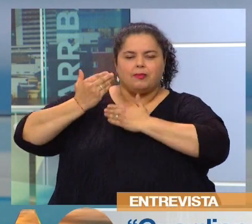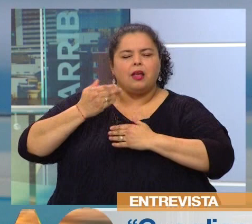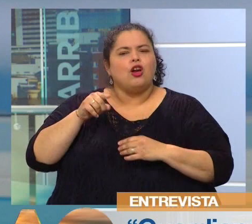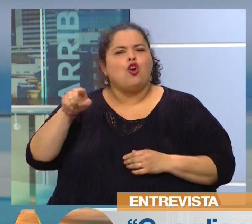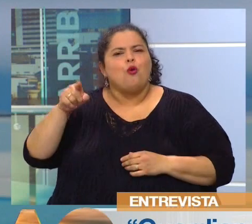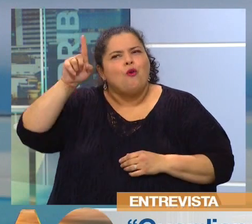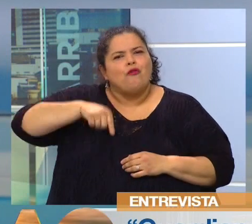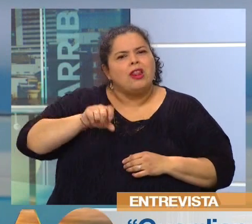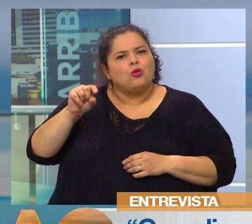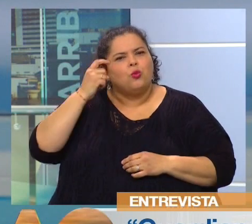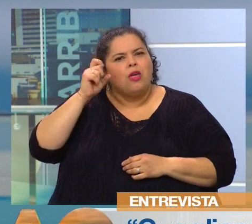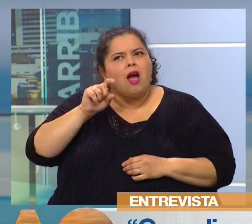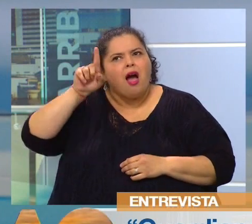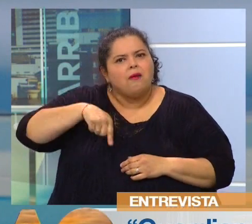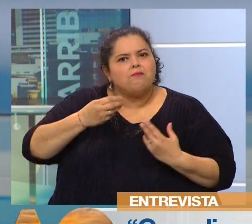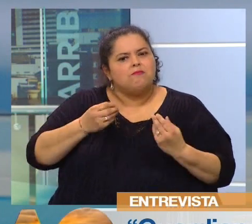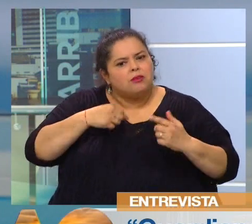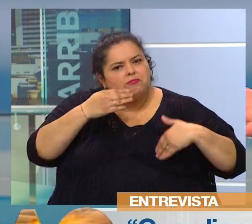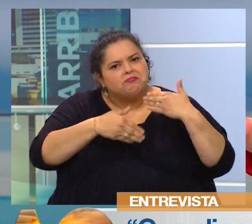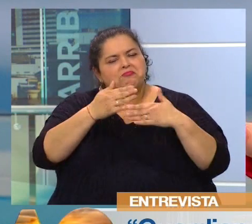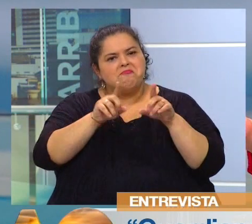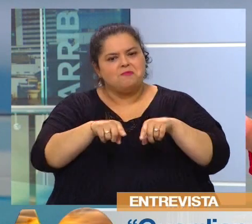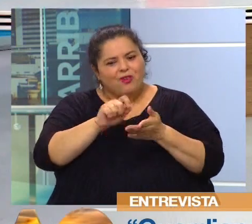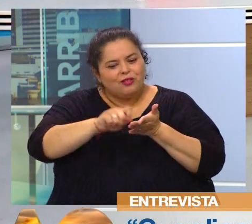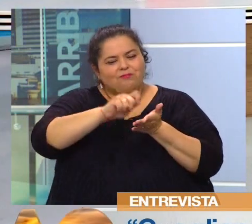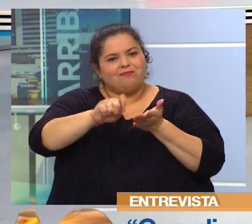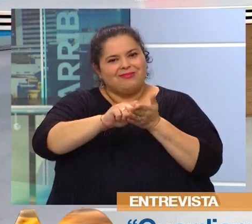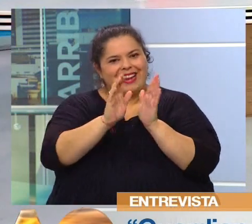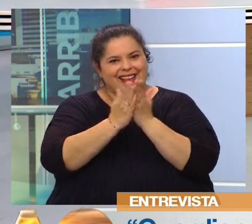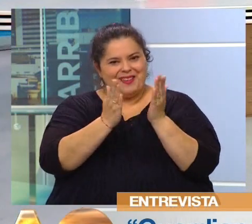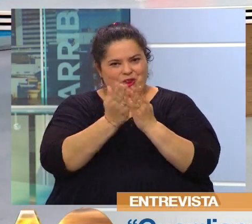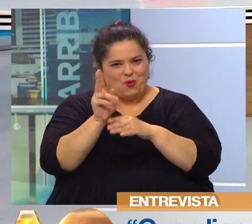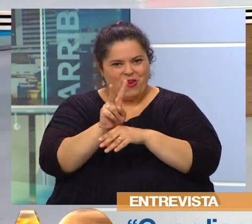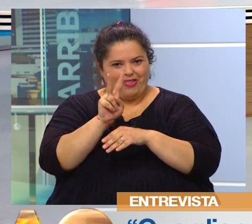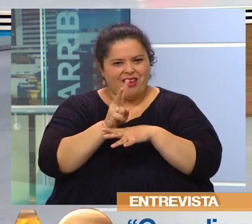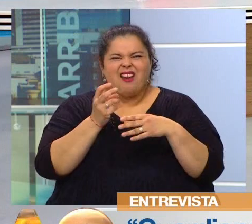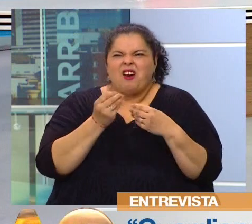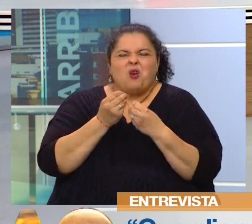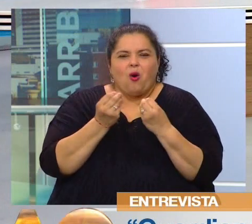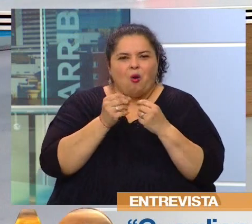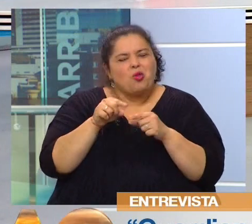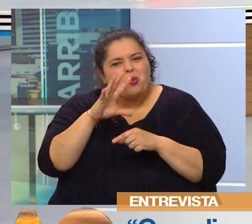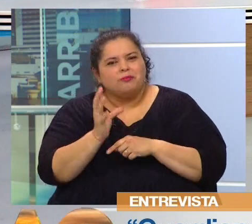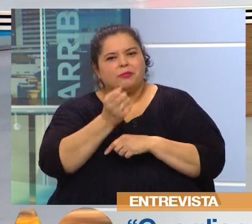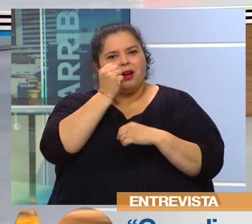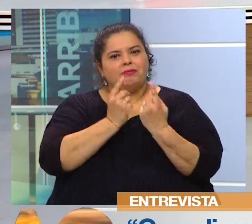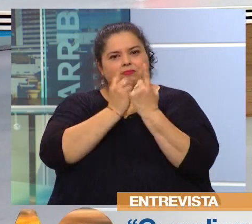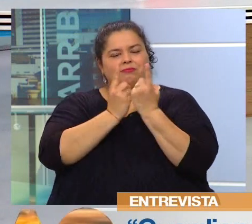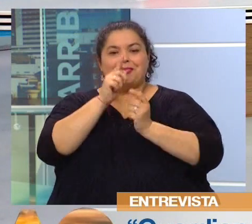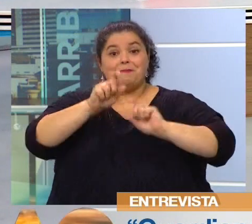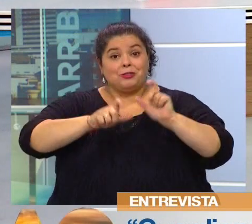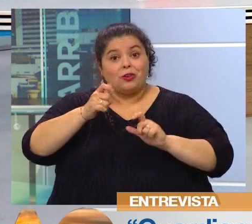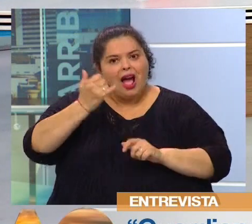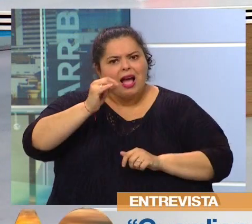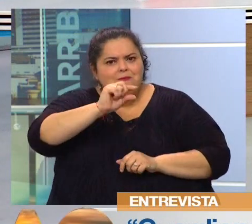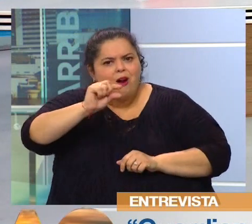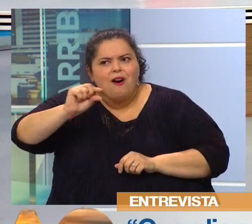recorrido? Y una vez que lo hiciste, ¿con qué te encontraste? O sea, ¿te sorprendiste? ¿Costó encontrar a estas guardianas? ¿Hay menos que antes?